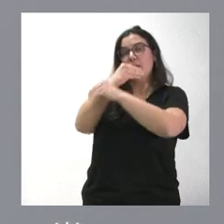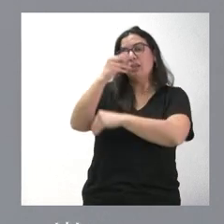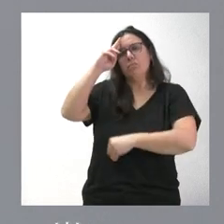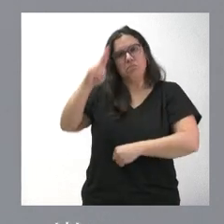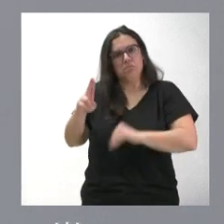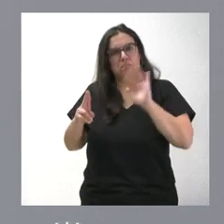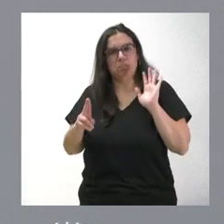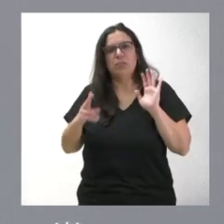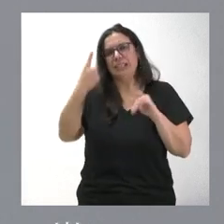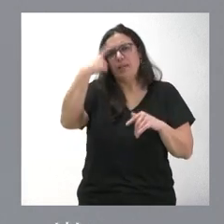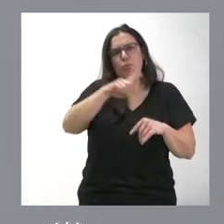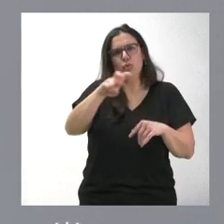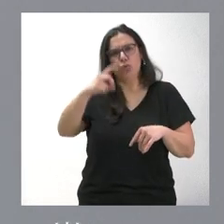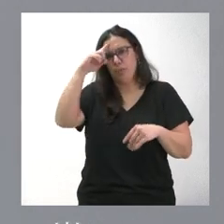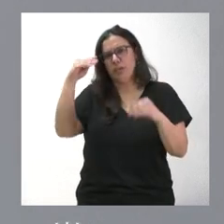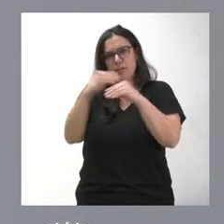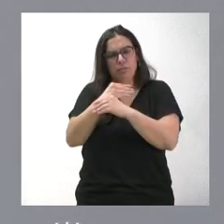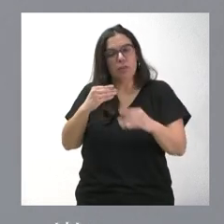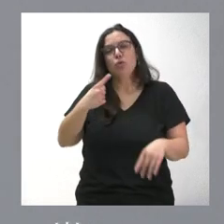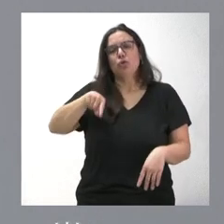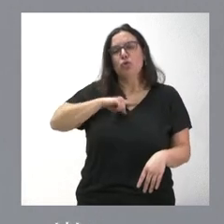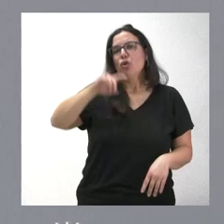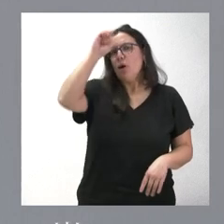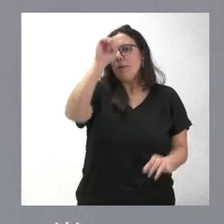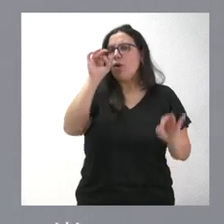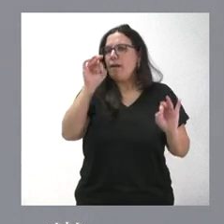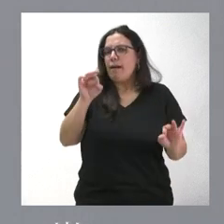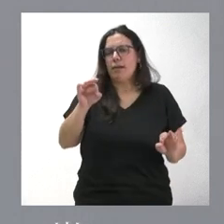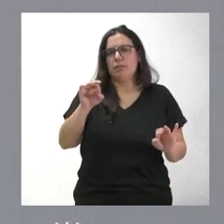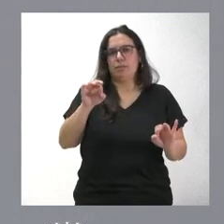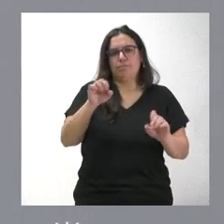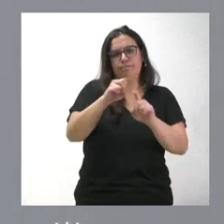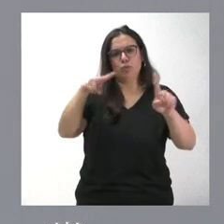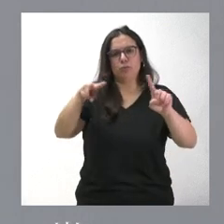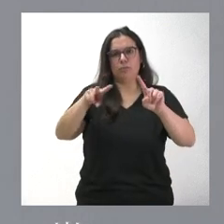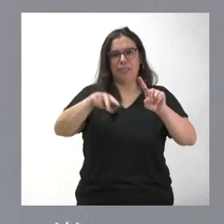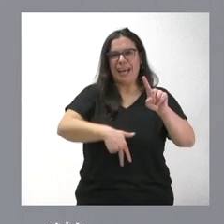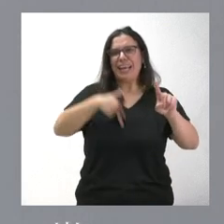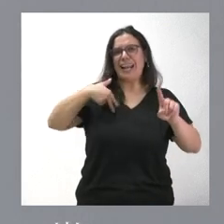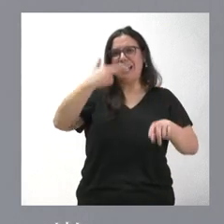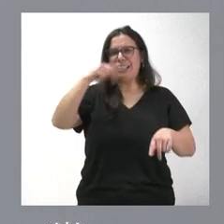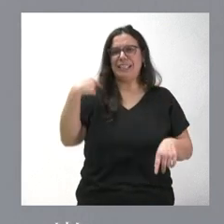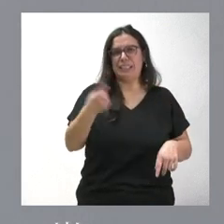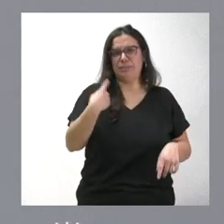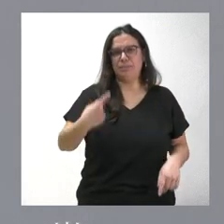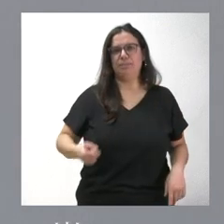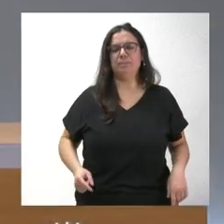sabemos que hay quien piensa lo contrario, pero que nuestra posición es una posición global, pensando en el interés general de Castilla y León.